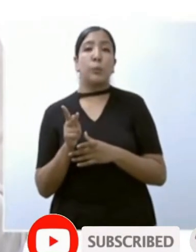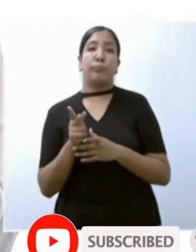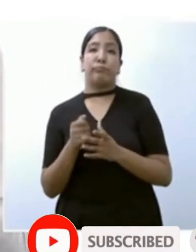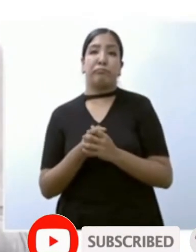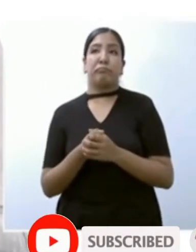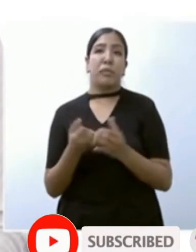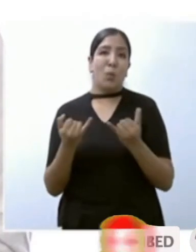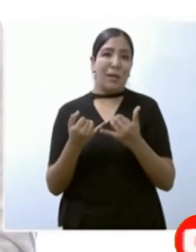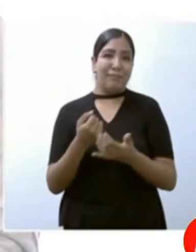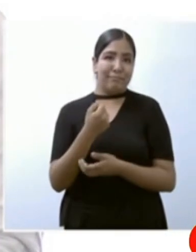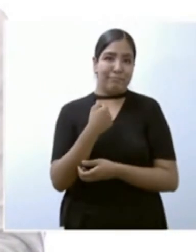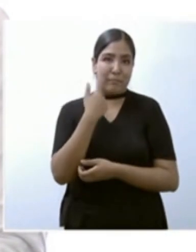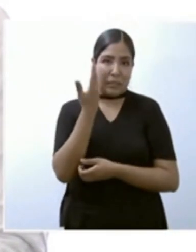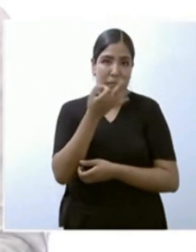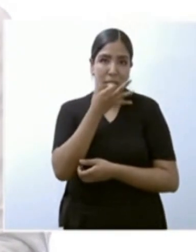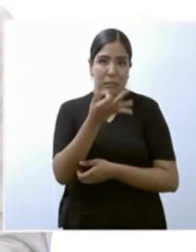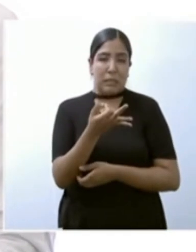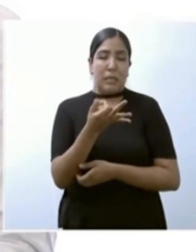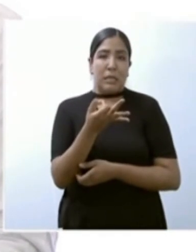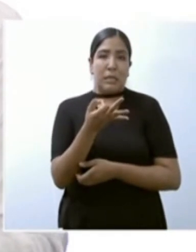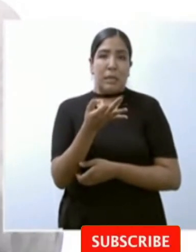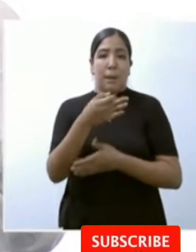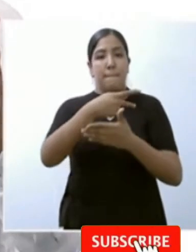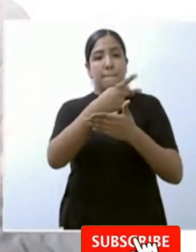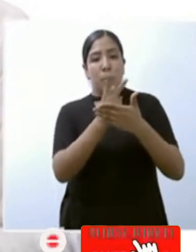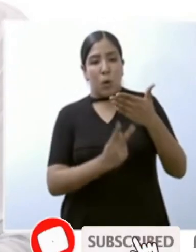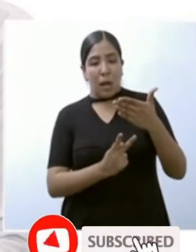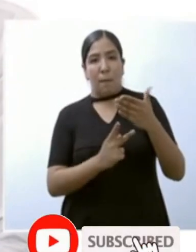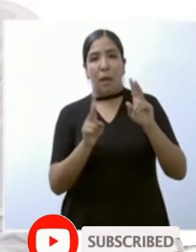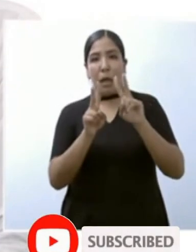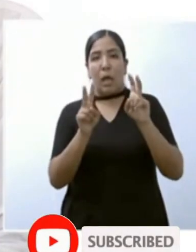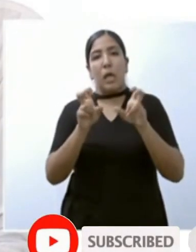comentarles que el programa Sembrando Vida